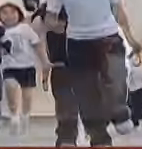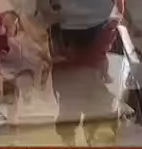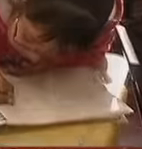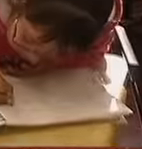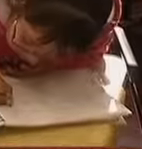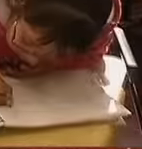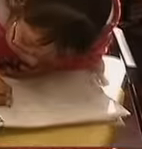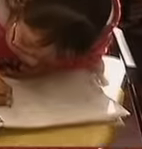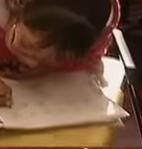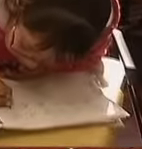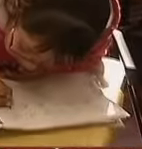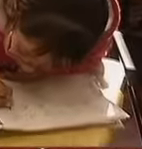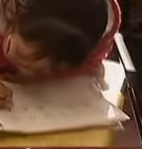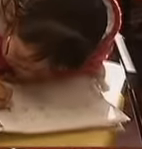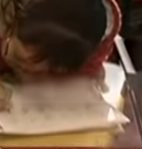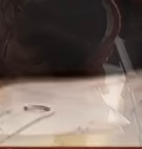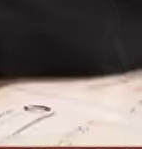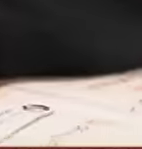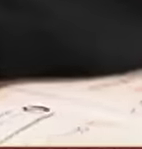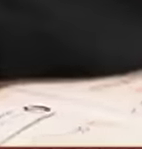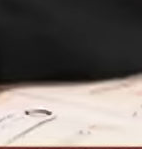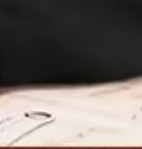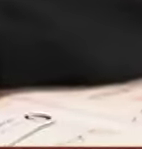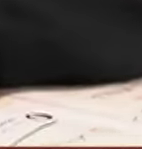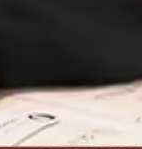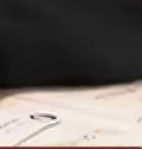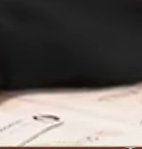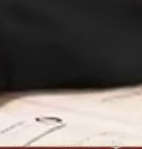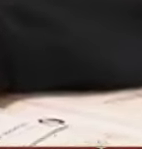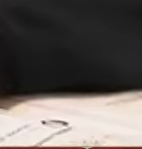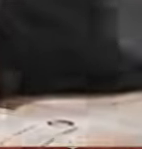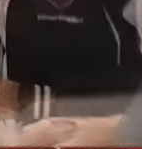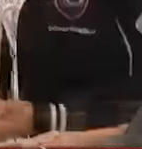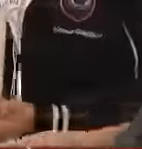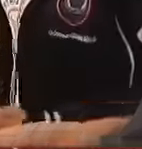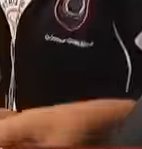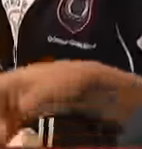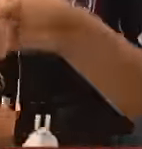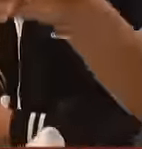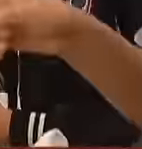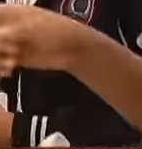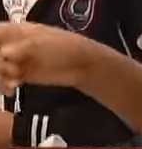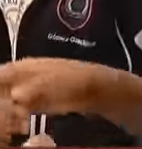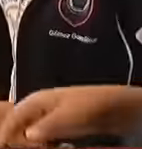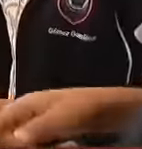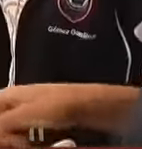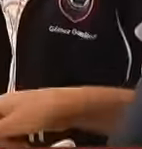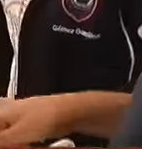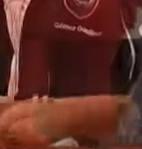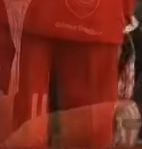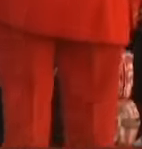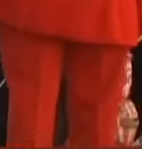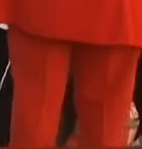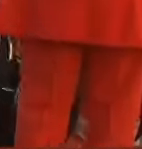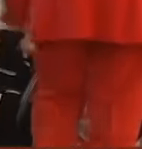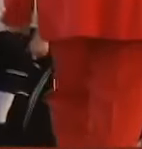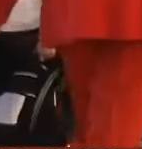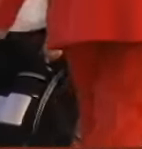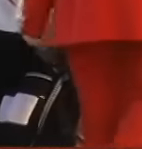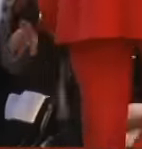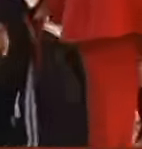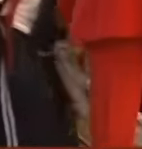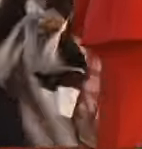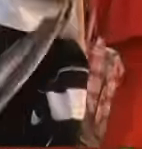Se debe tener en cuenta Que el importe de pago De la prima anual Podrá tener incrementos Pero también se incrementará El importe de la mensualidad Que